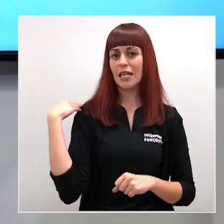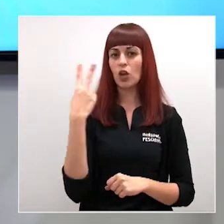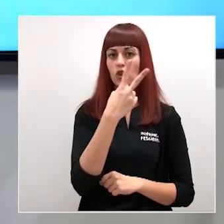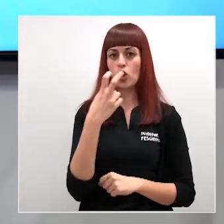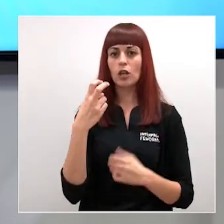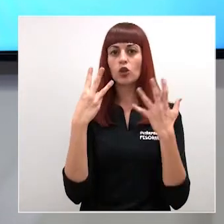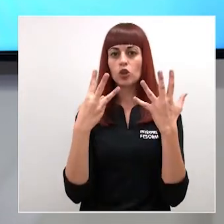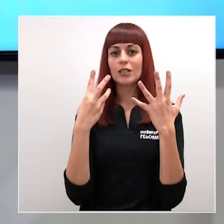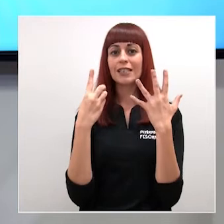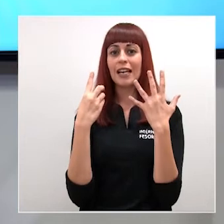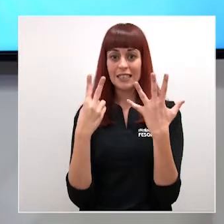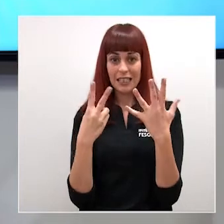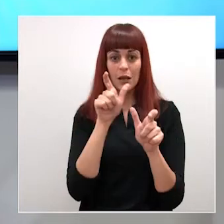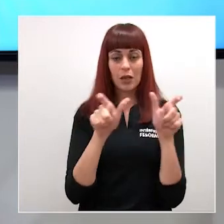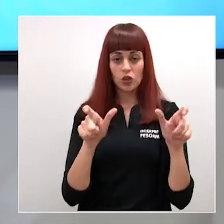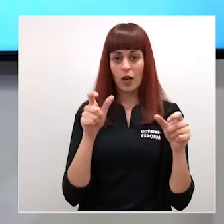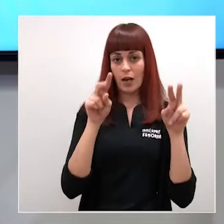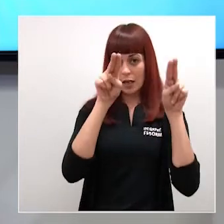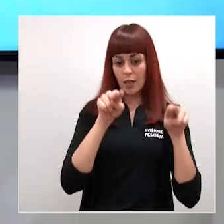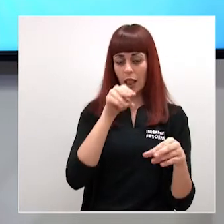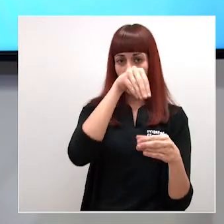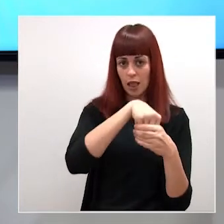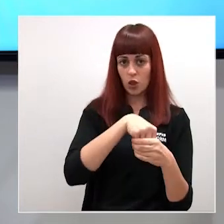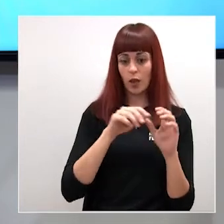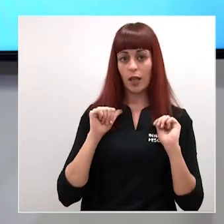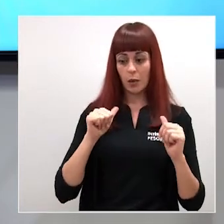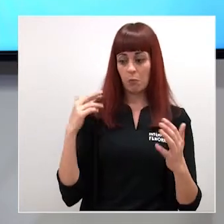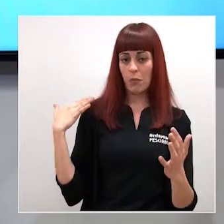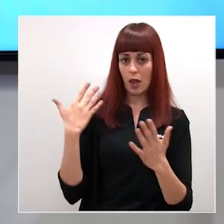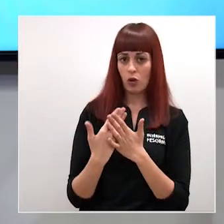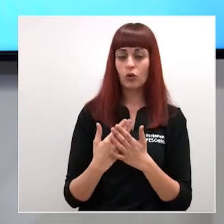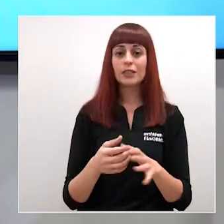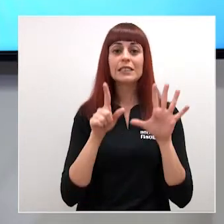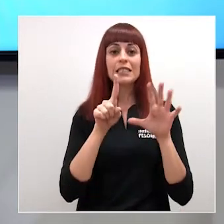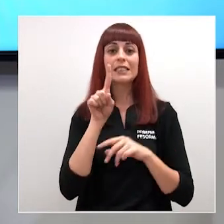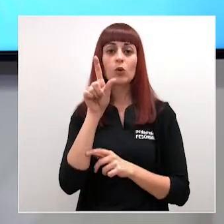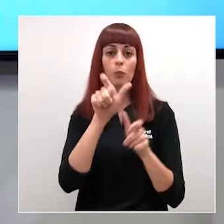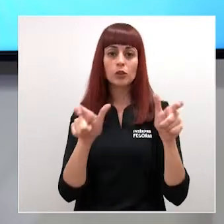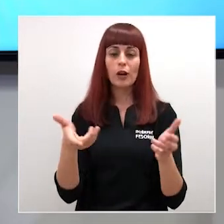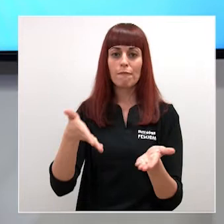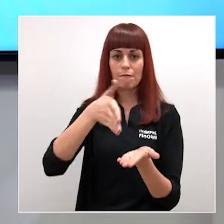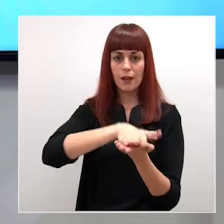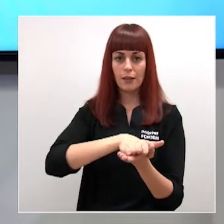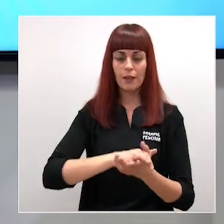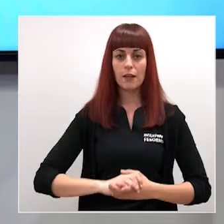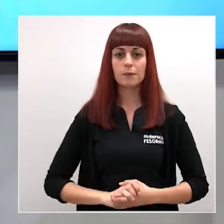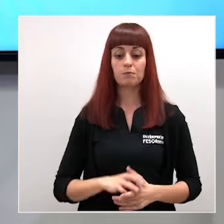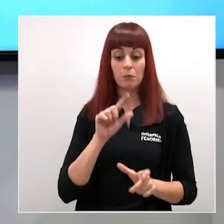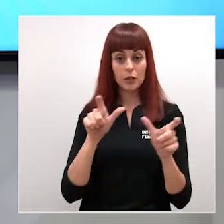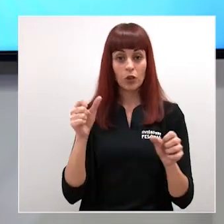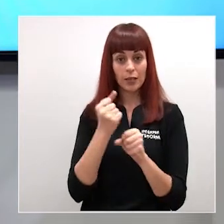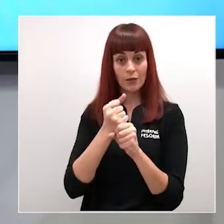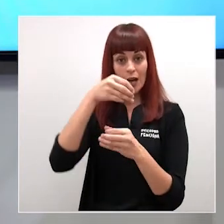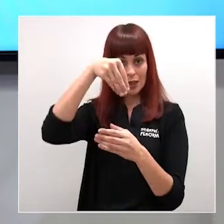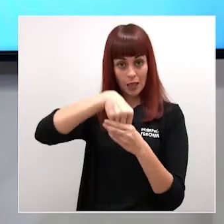287 residentes afectados, desde el que comenzó el brote, y 61 fallecidos. Respecto a los trabajadores de